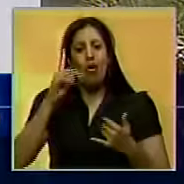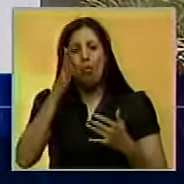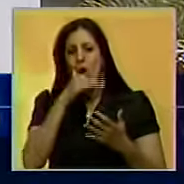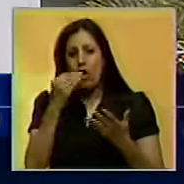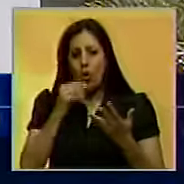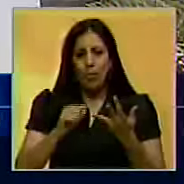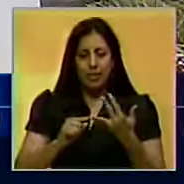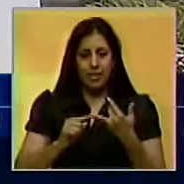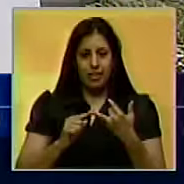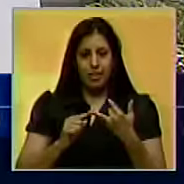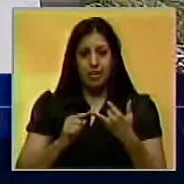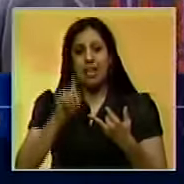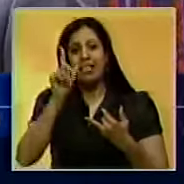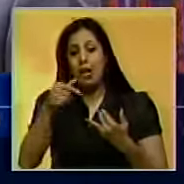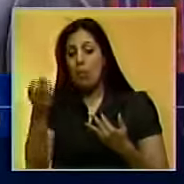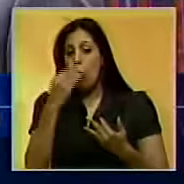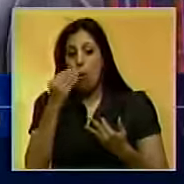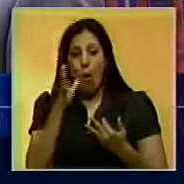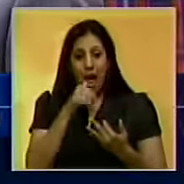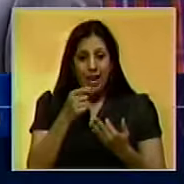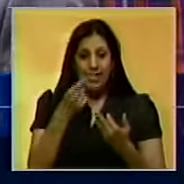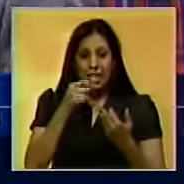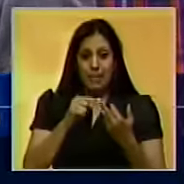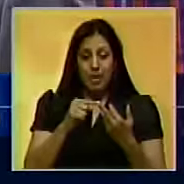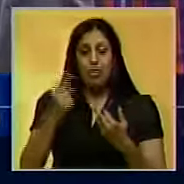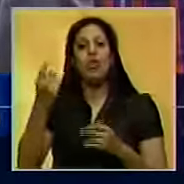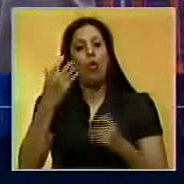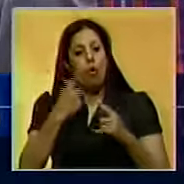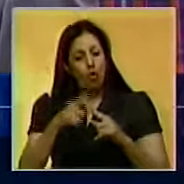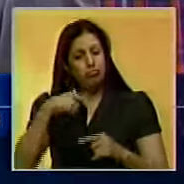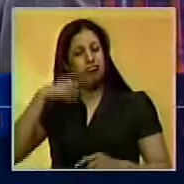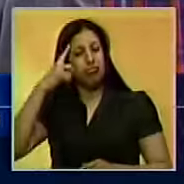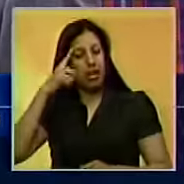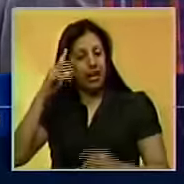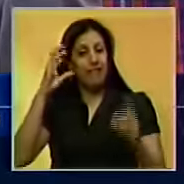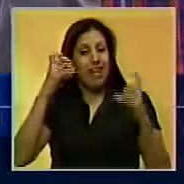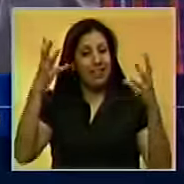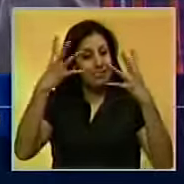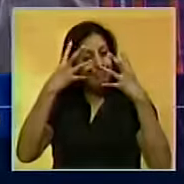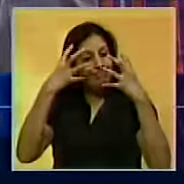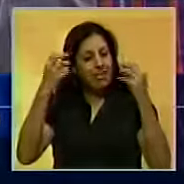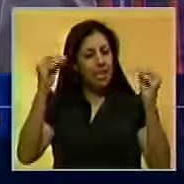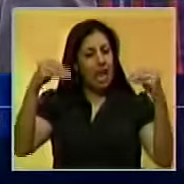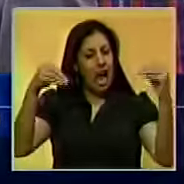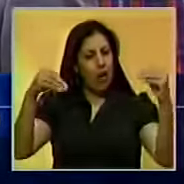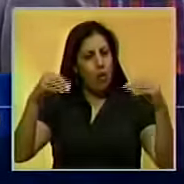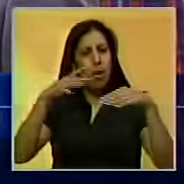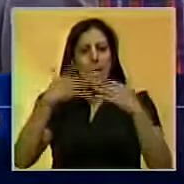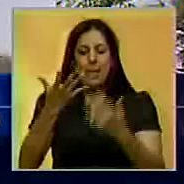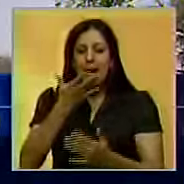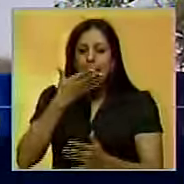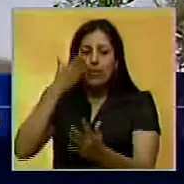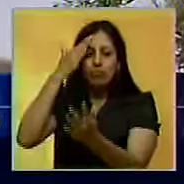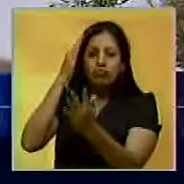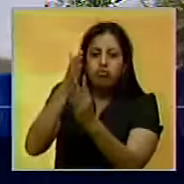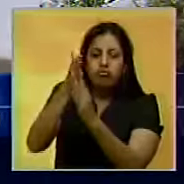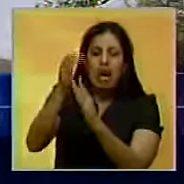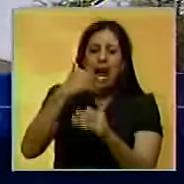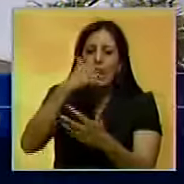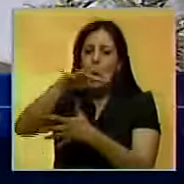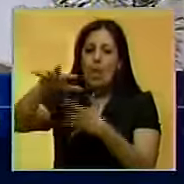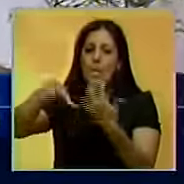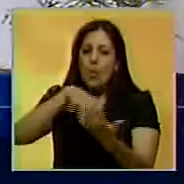desabastecimiento de alimentos y medicina, pues a su juicio, el entendimiento es la única vía para frenar posibles